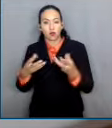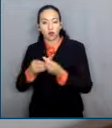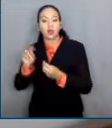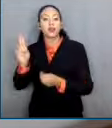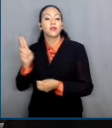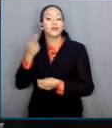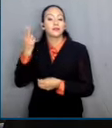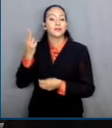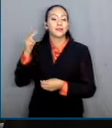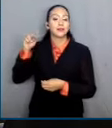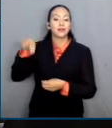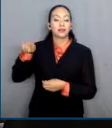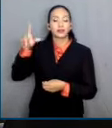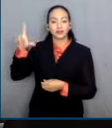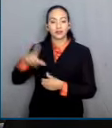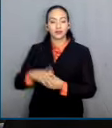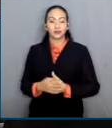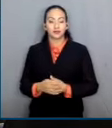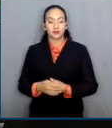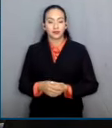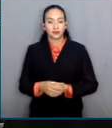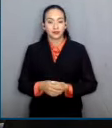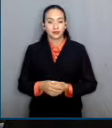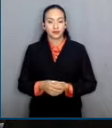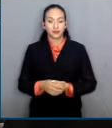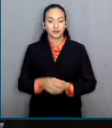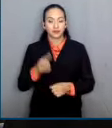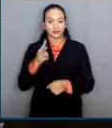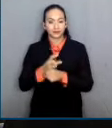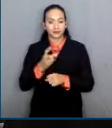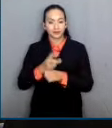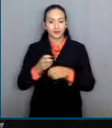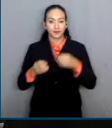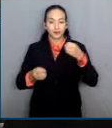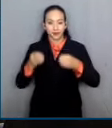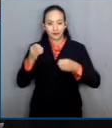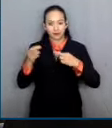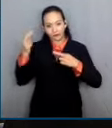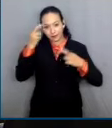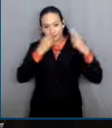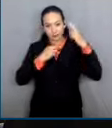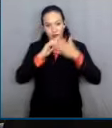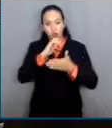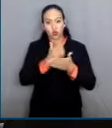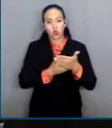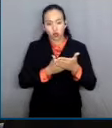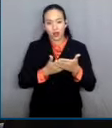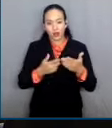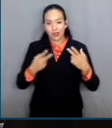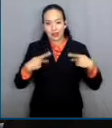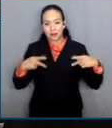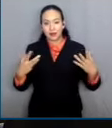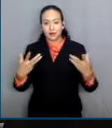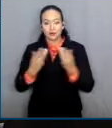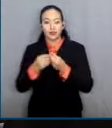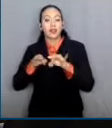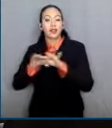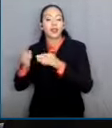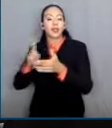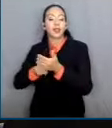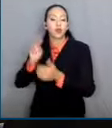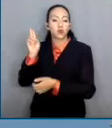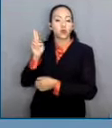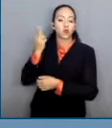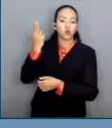León. La Segunda Sala de la Corte determinó que el contrato colectivo de trabajo de la Universidad Autónoma de Nuevo León con su